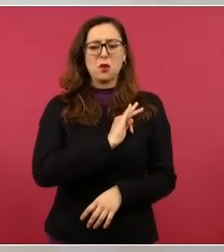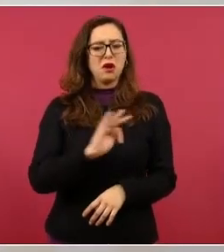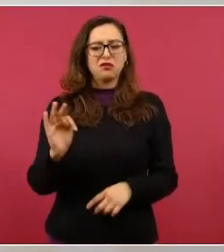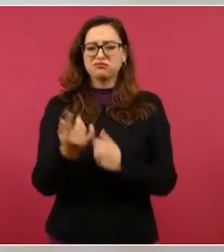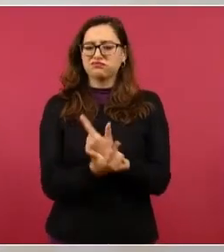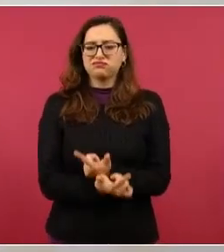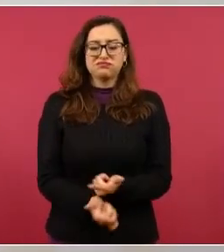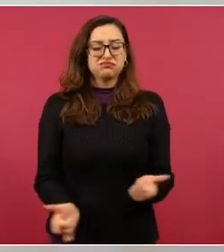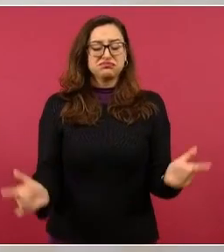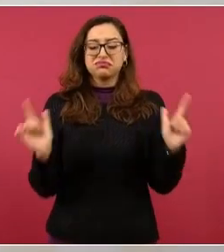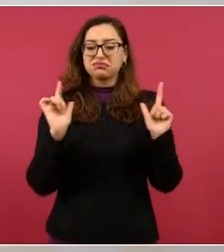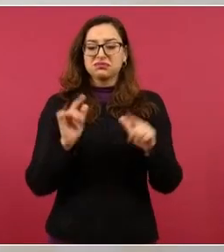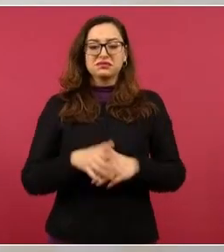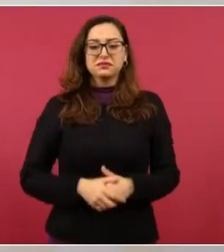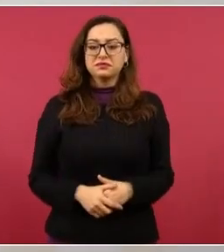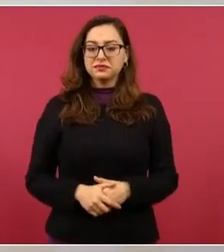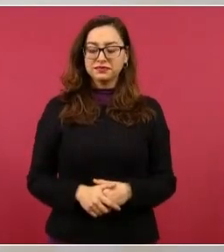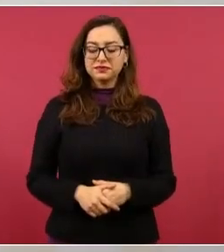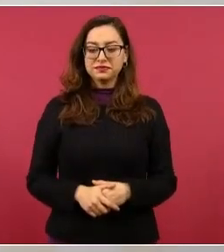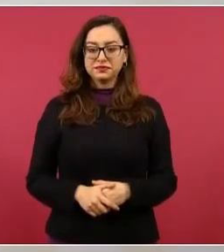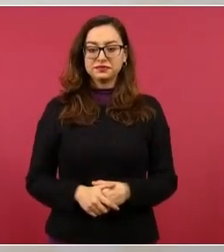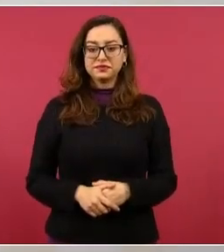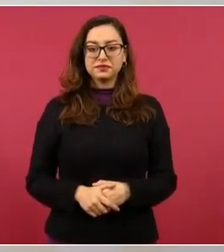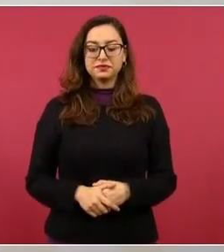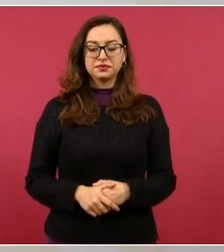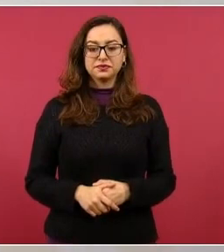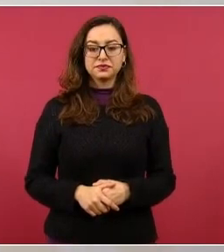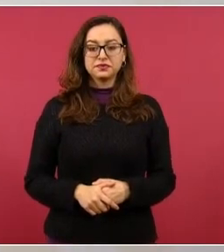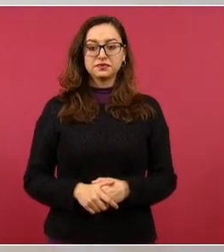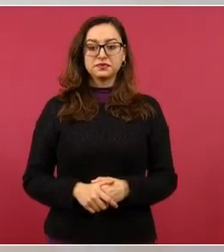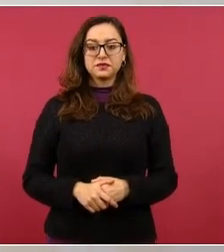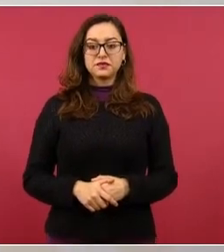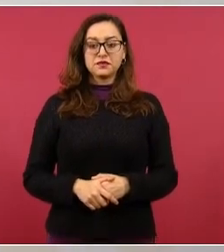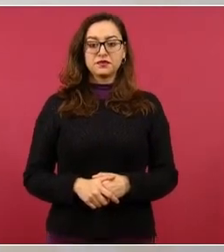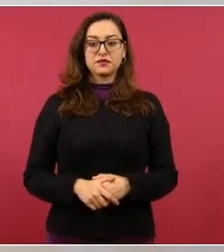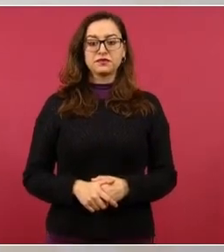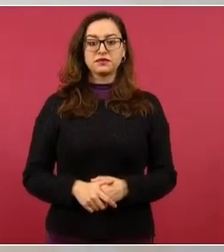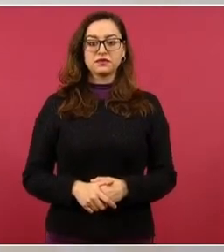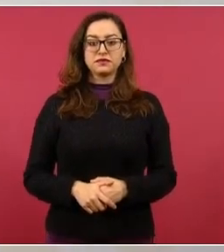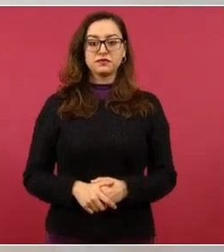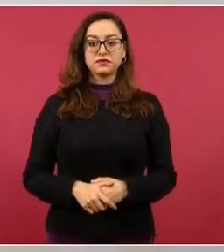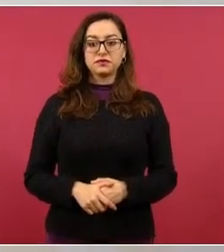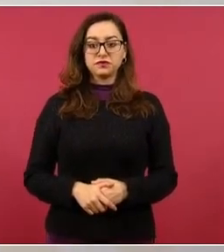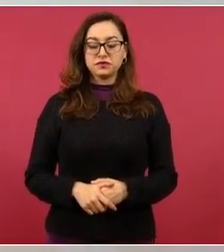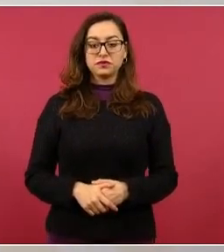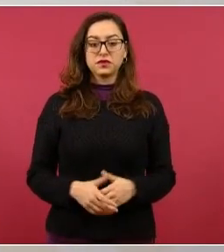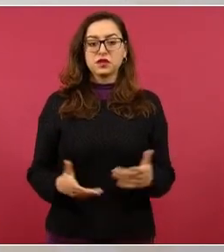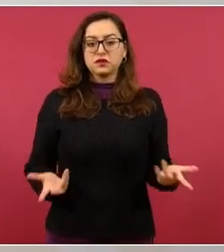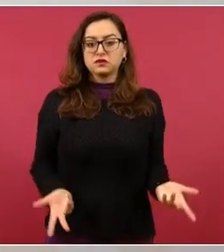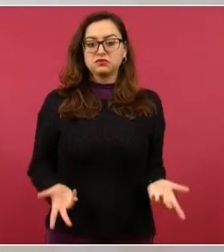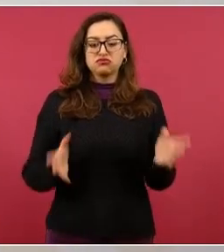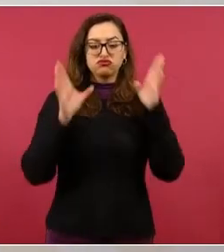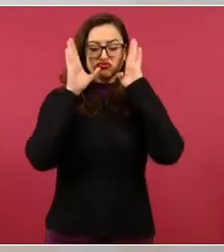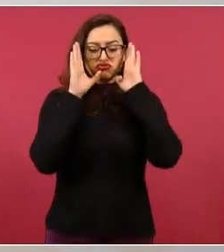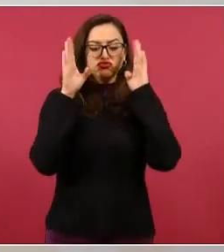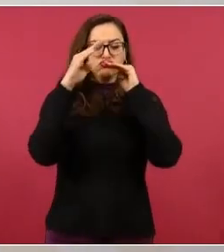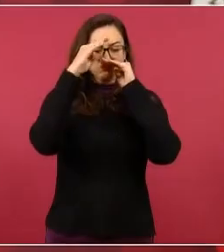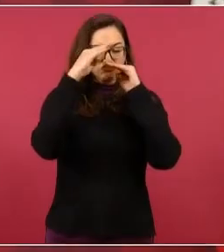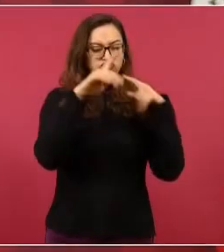Cuando los del bloque conservador hicieron su marcha o movilización,